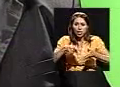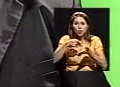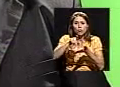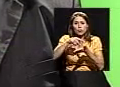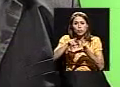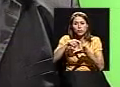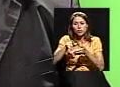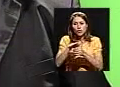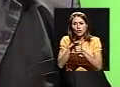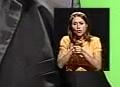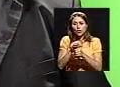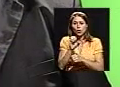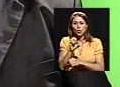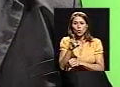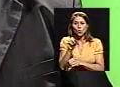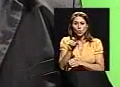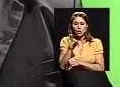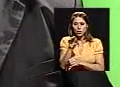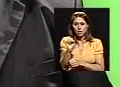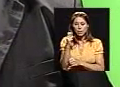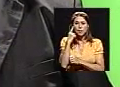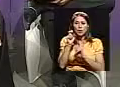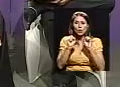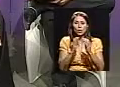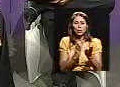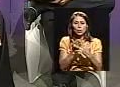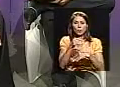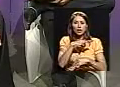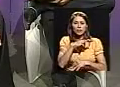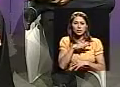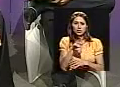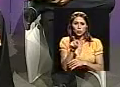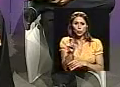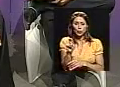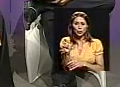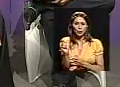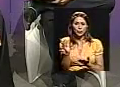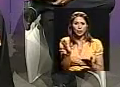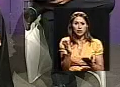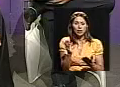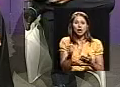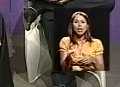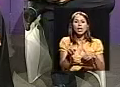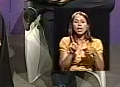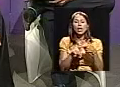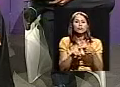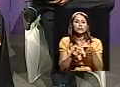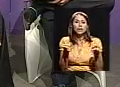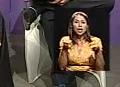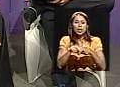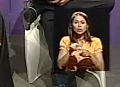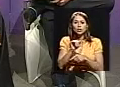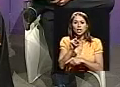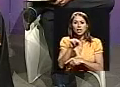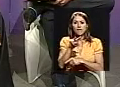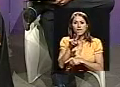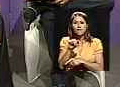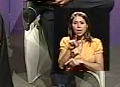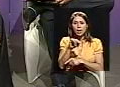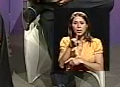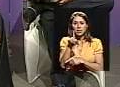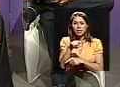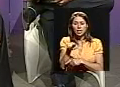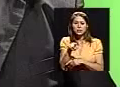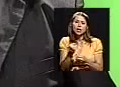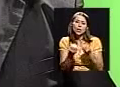suficientes para poder acceder al beneficio de retiro. En los casos de invalidez, se deben, en muchos casos,